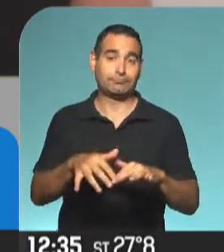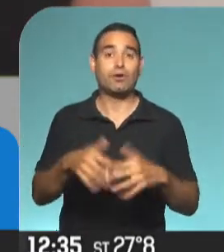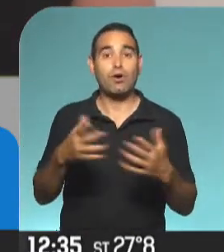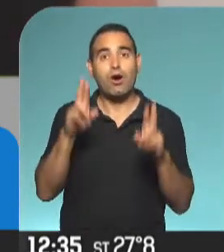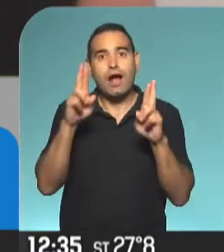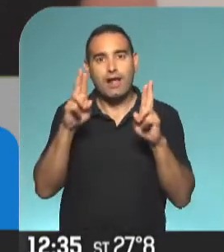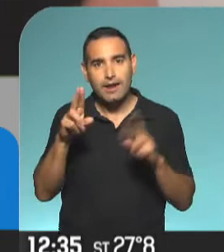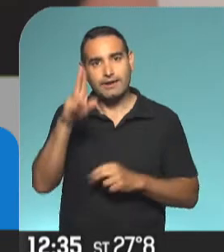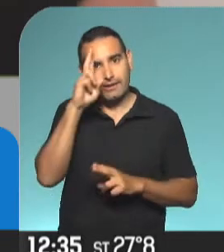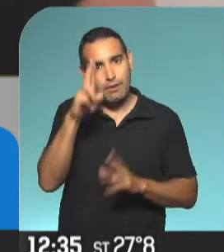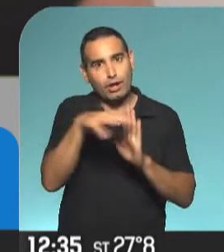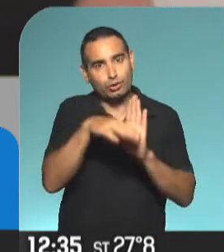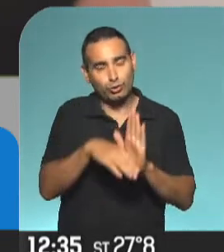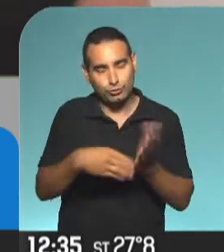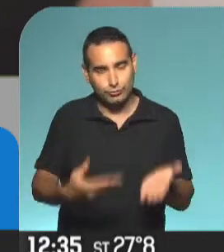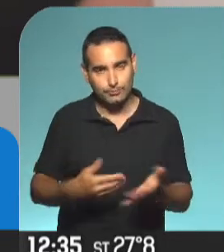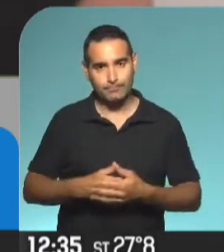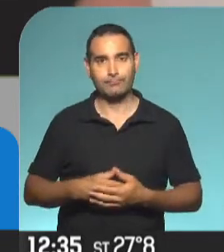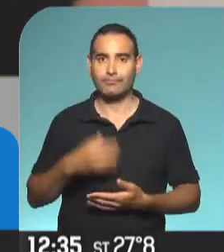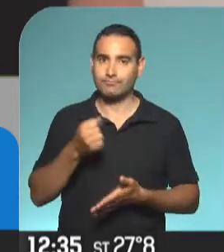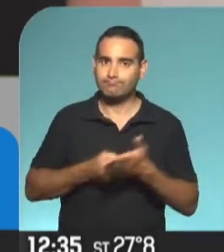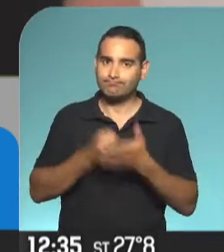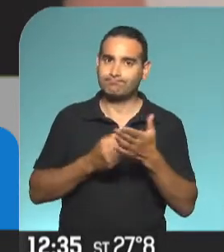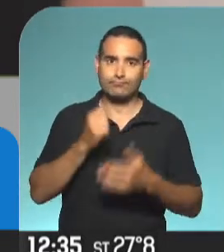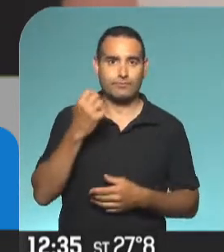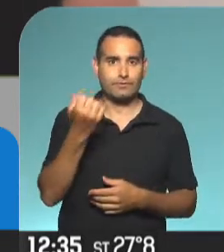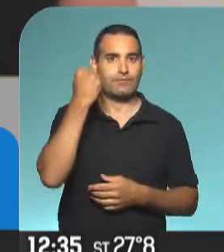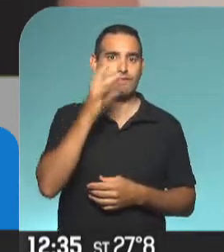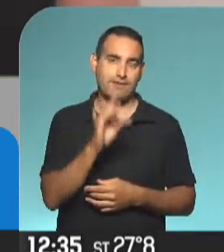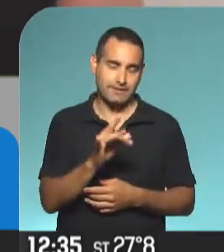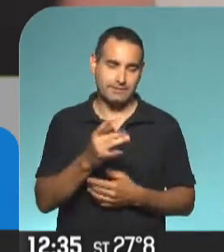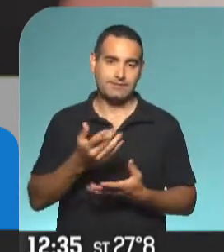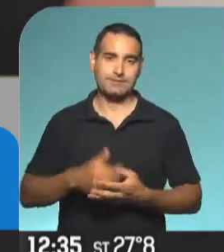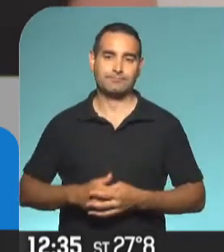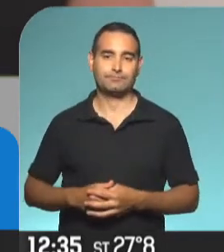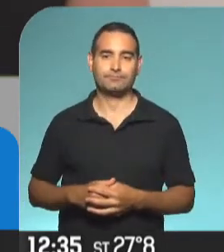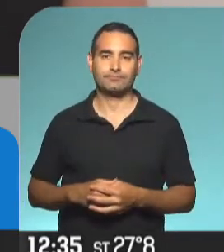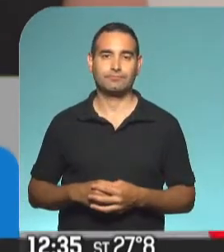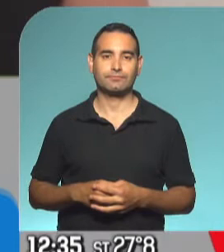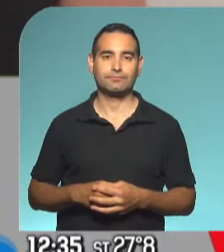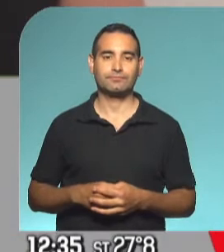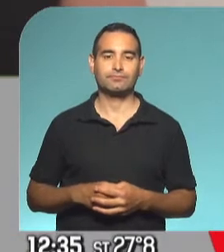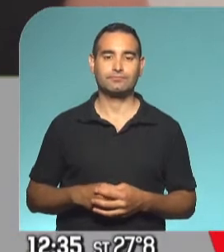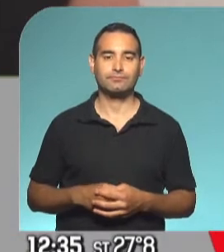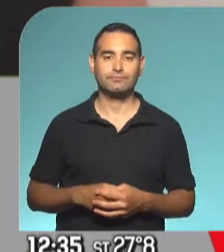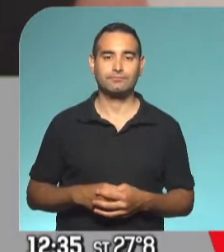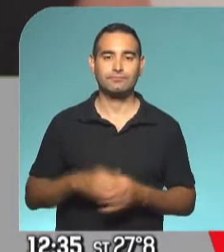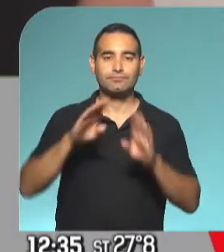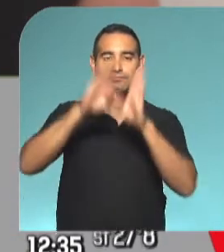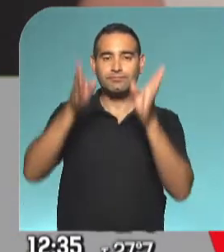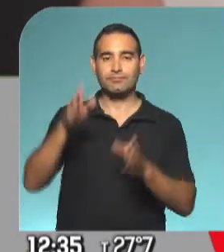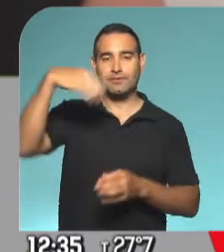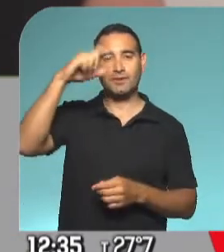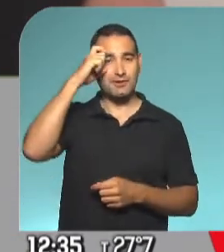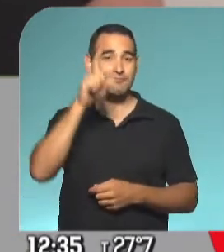respete todo lo que nos ha costado conseguir a la actividad teatral, esto de, bueno, las restricciones horarias. Lo escucho en el Metropolitan para